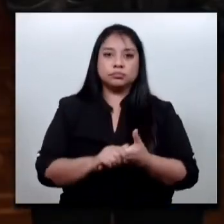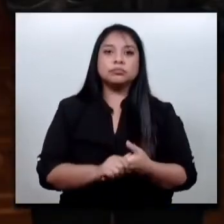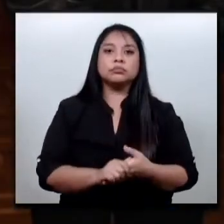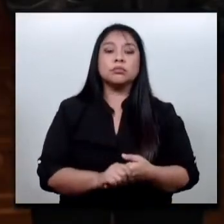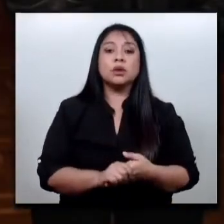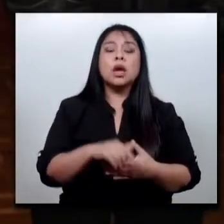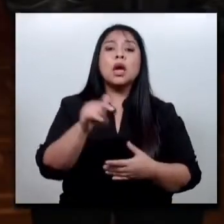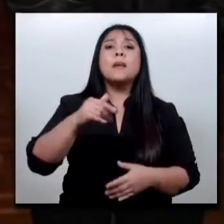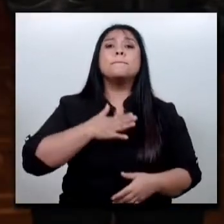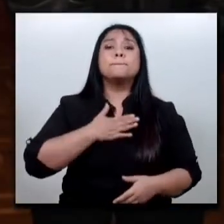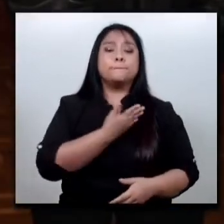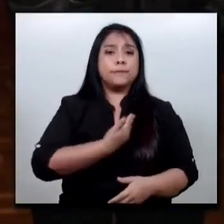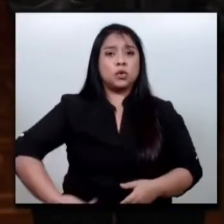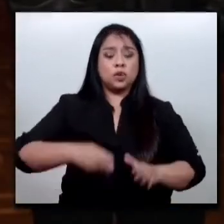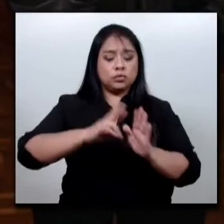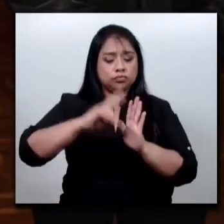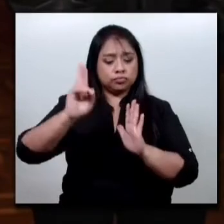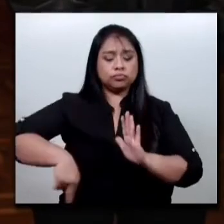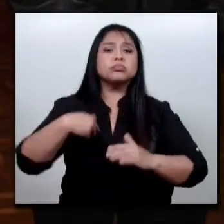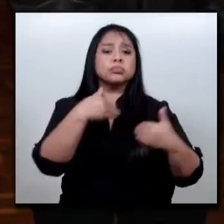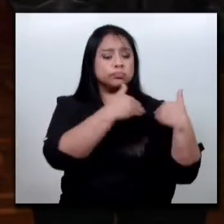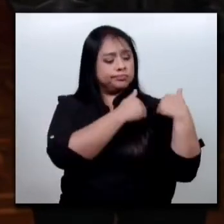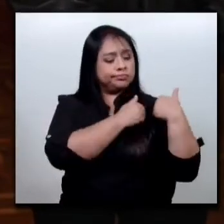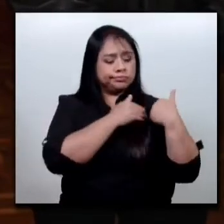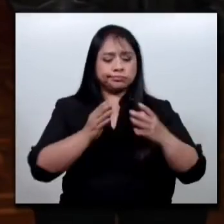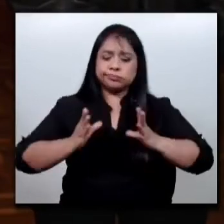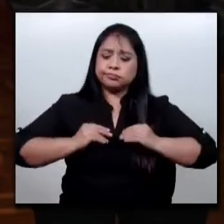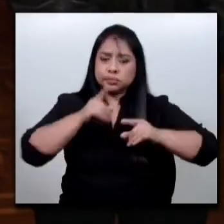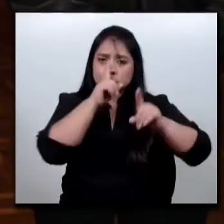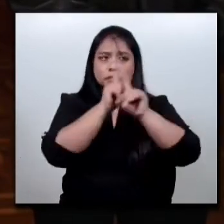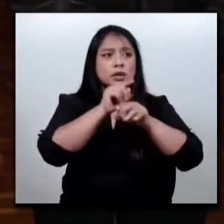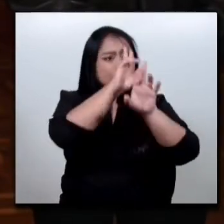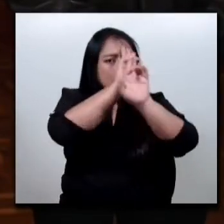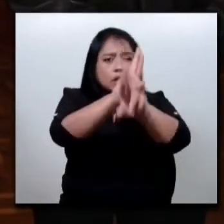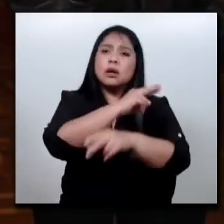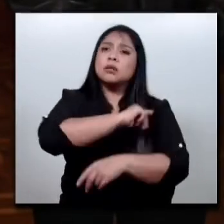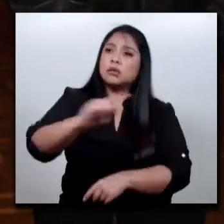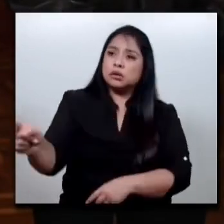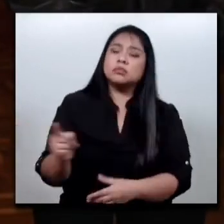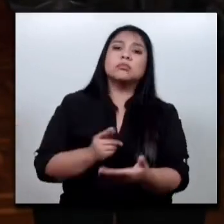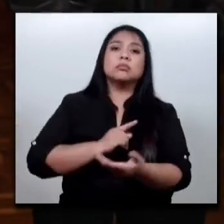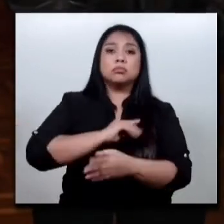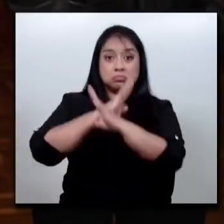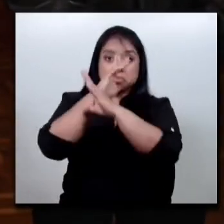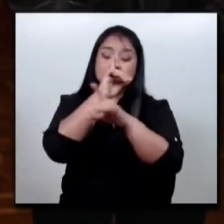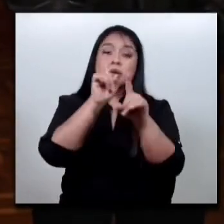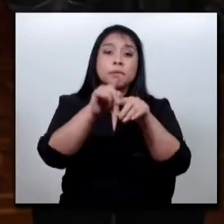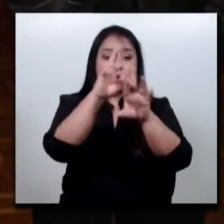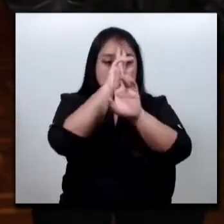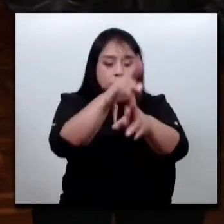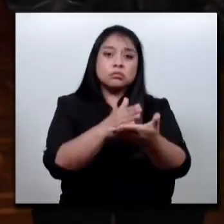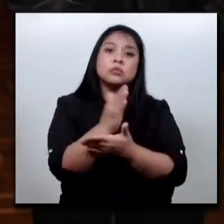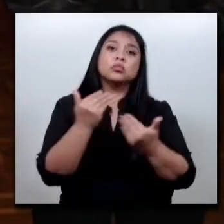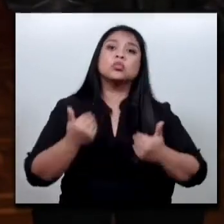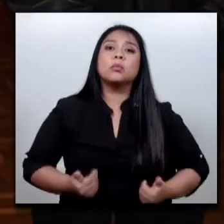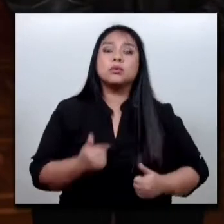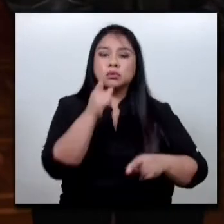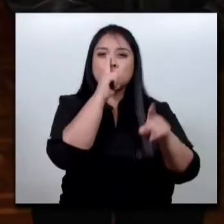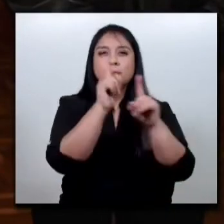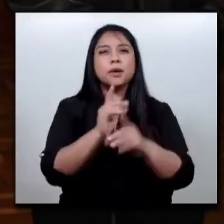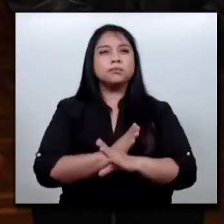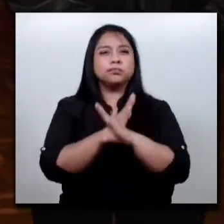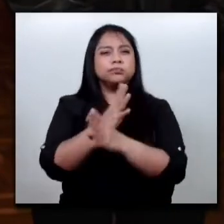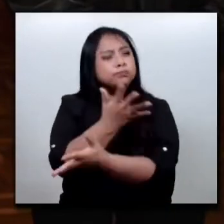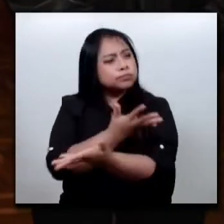gobierno ratifica su compromiso de respetar el Estado de Derecho, el respeto a los derechos humanos y garantizar la convivencia